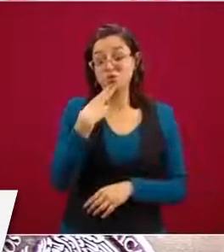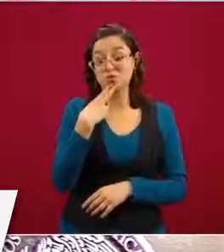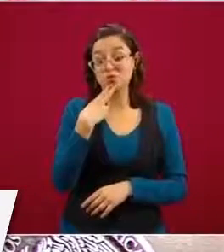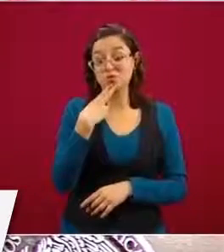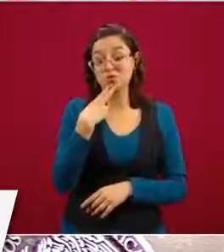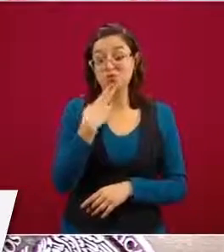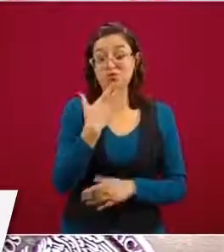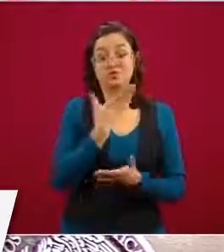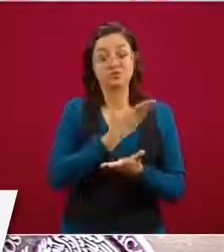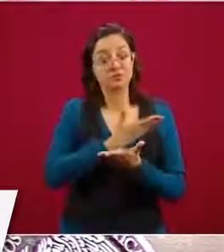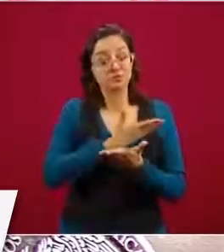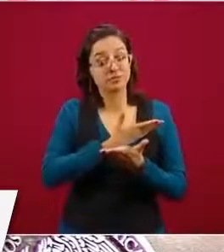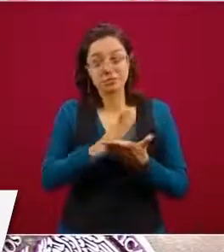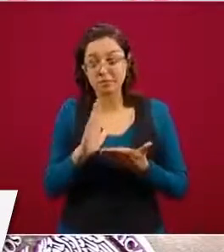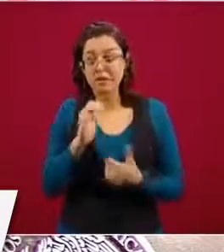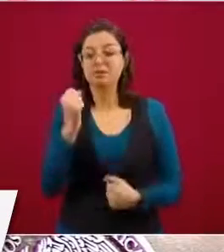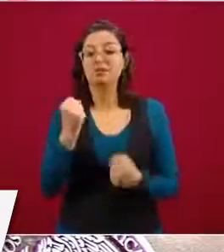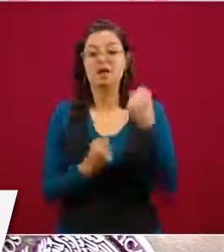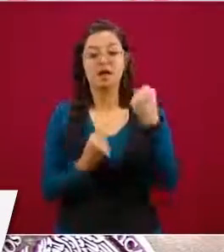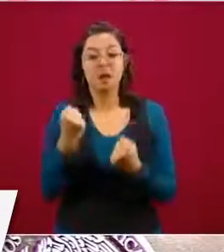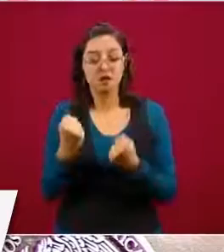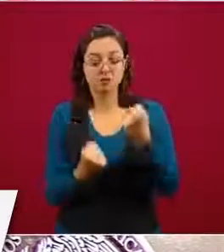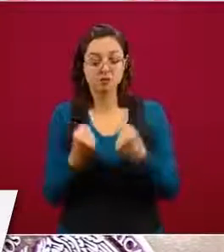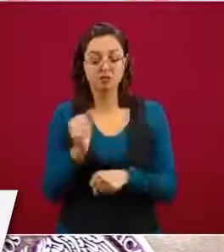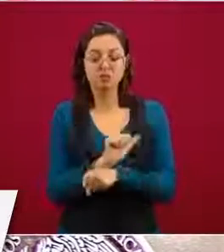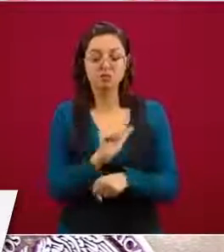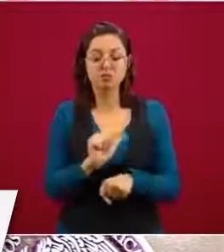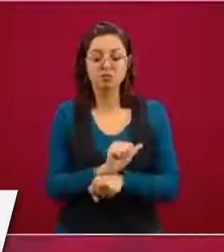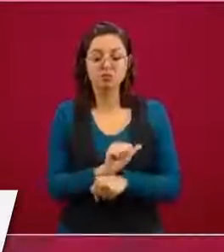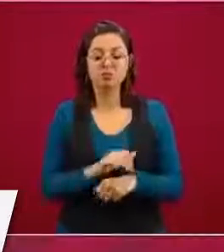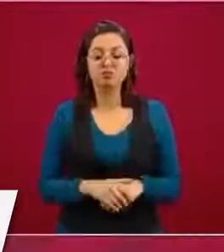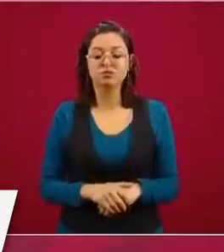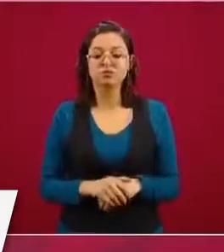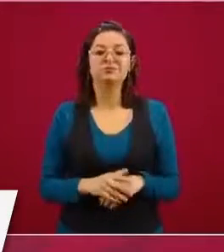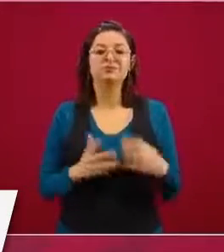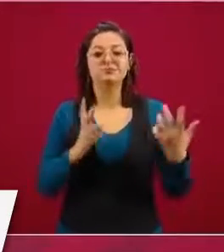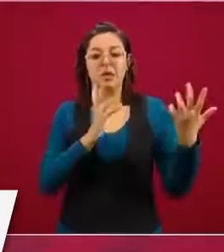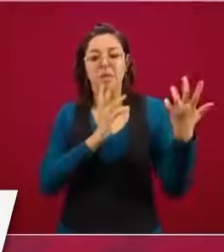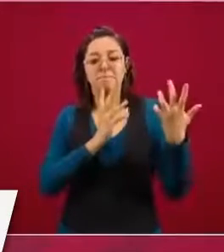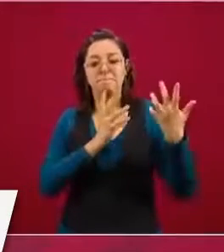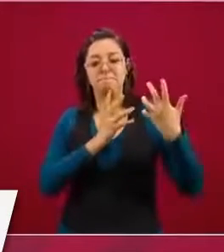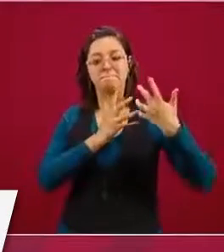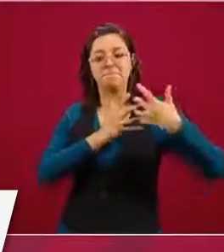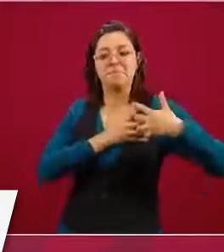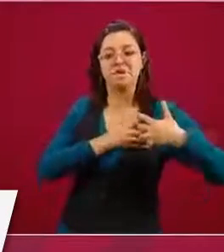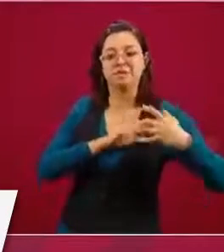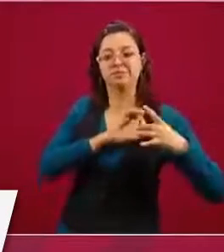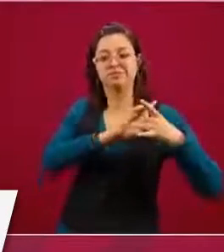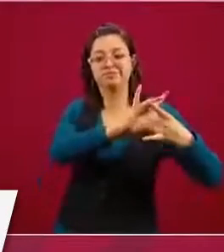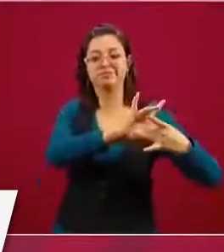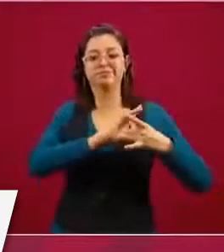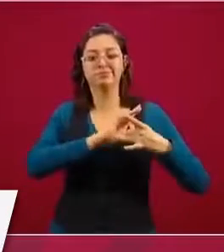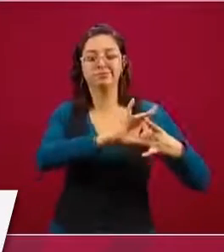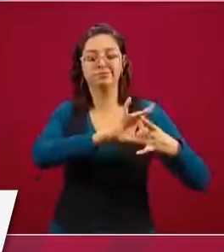aparte de lo automotriz, o hay una integración. Entonces,